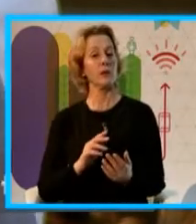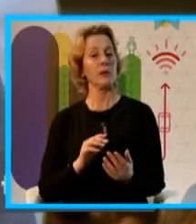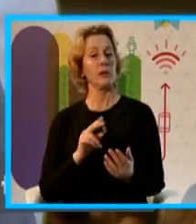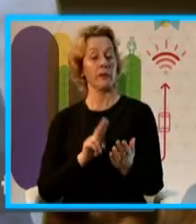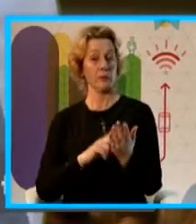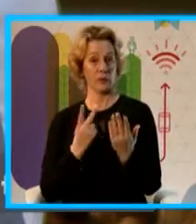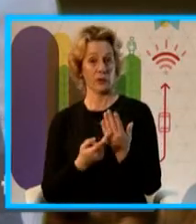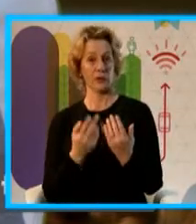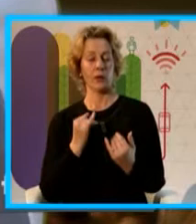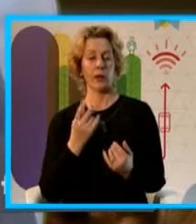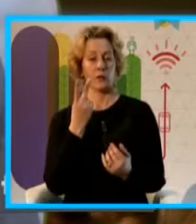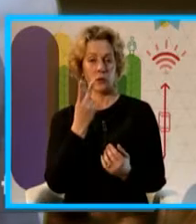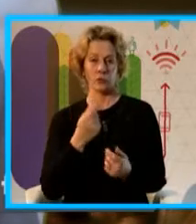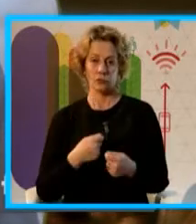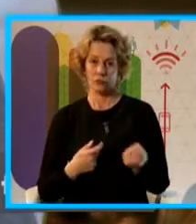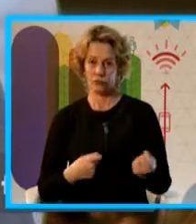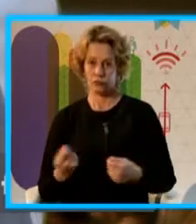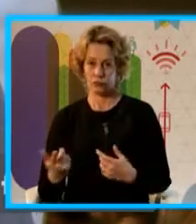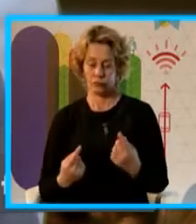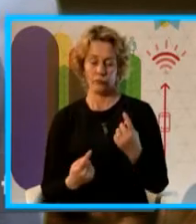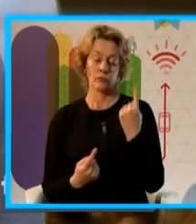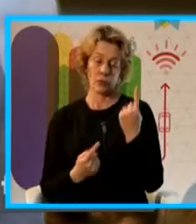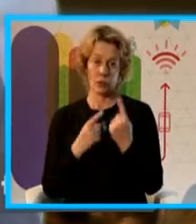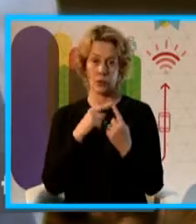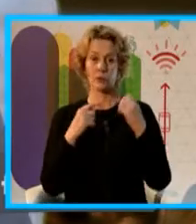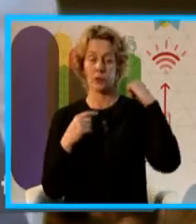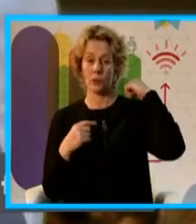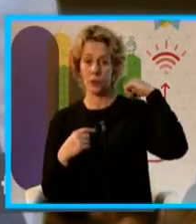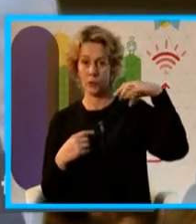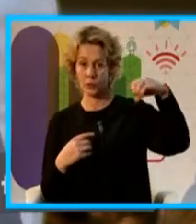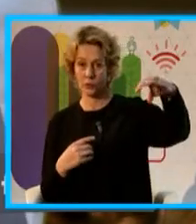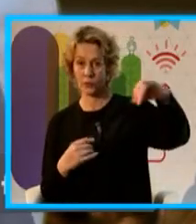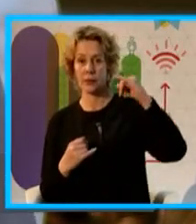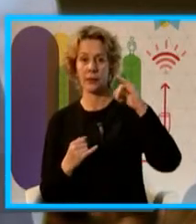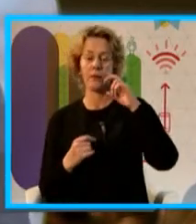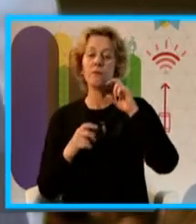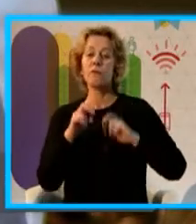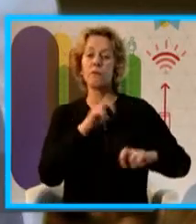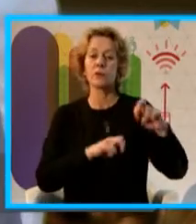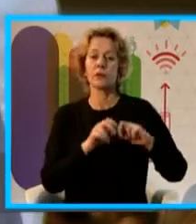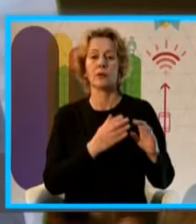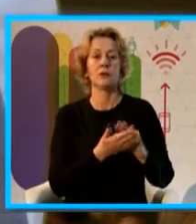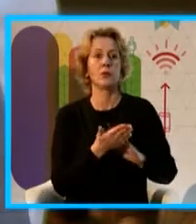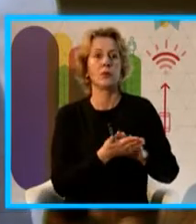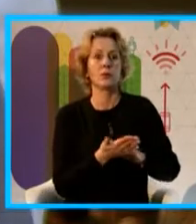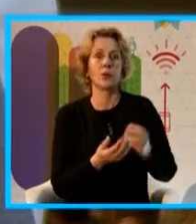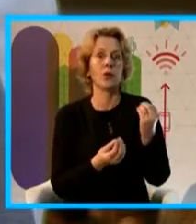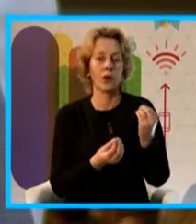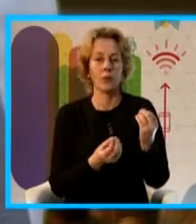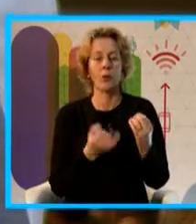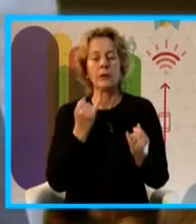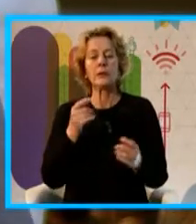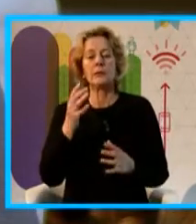fundamentales, que es el proyecto lumínico, que incluye la zonificación y la búsqueda de la solución lumínica, y el sistema inteligente,